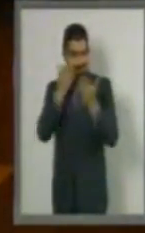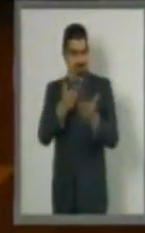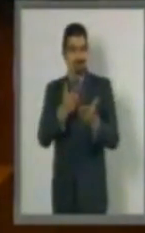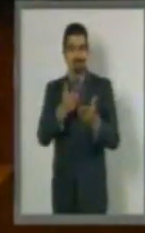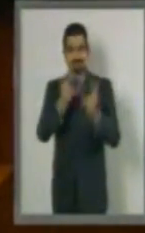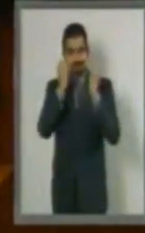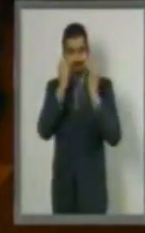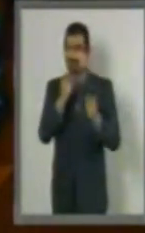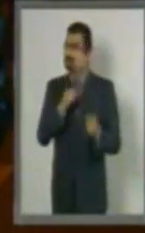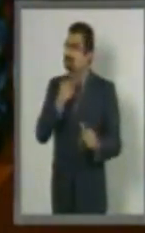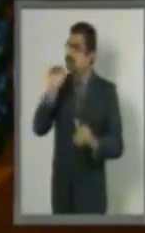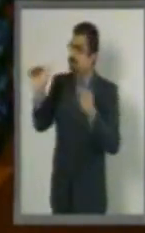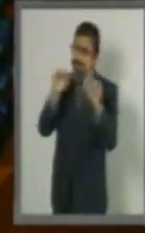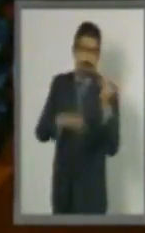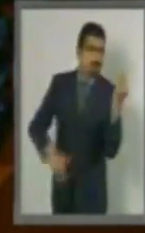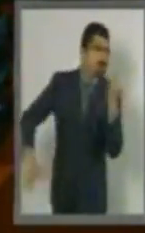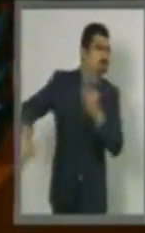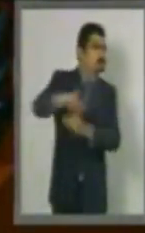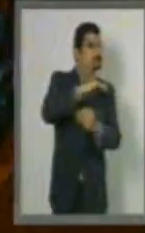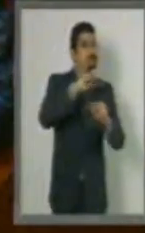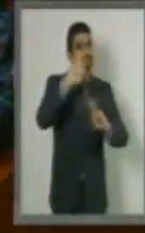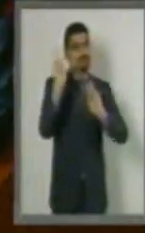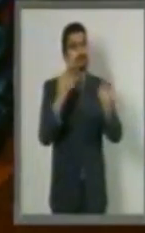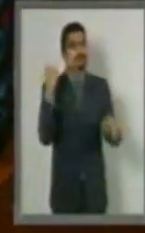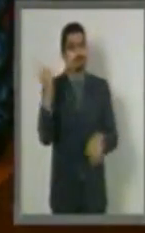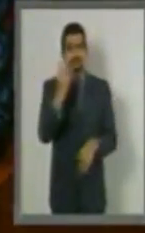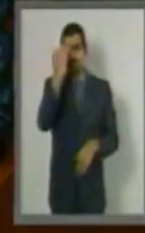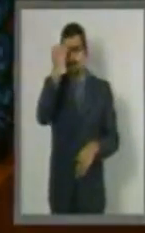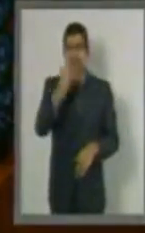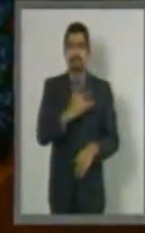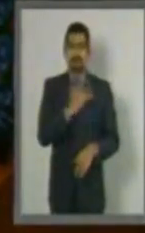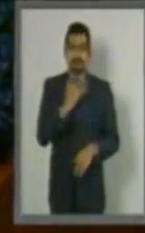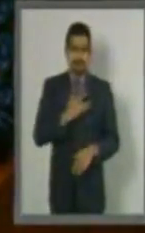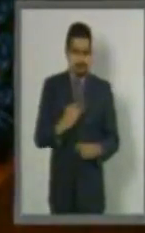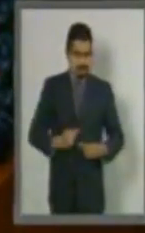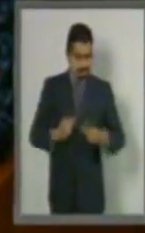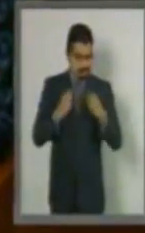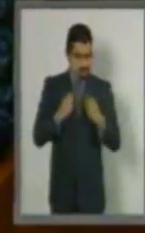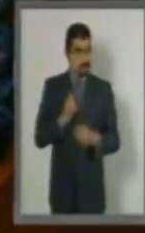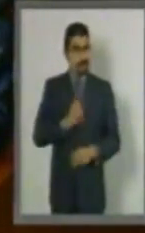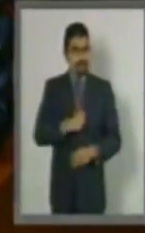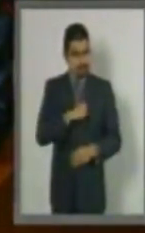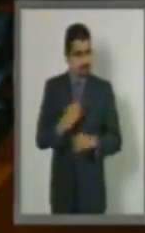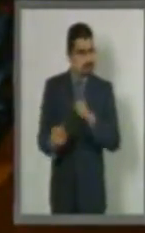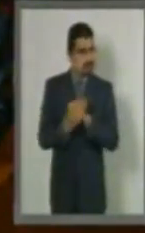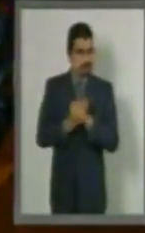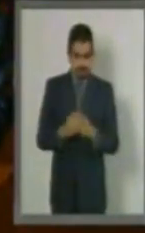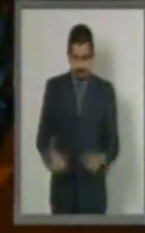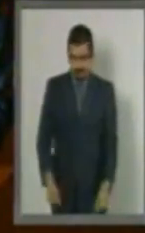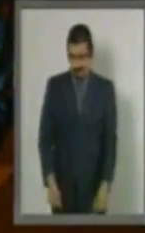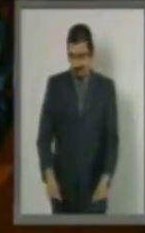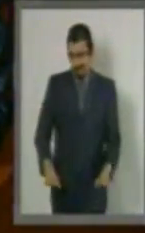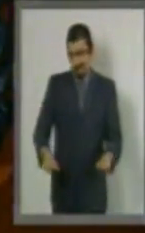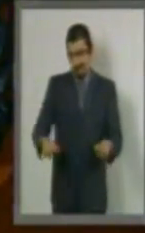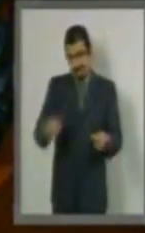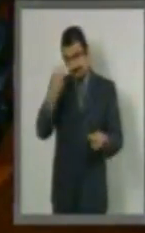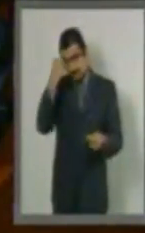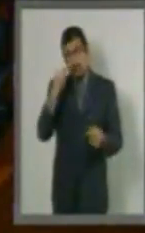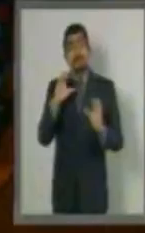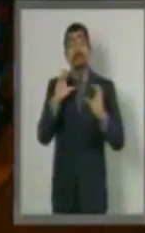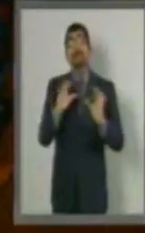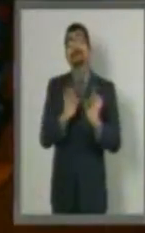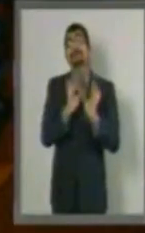es concientizar a la población mundial en adoptar hábitos de vida saludables desde la infancia para prevenir